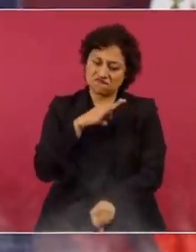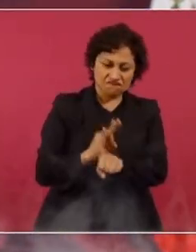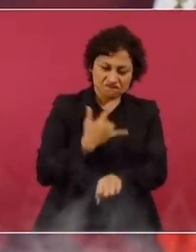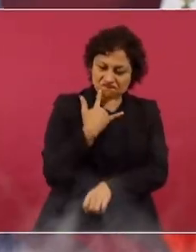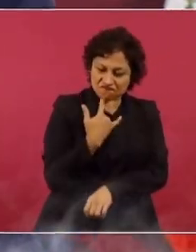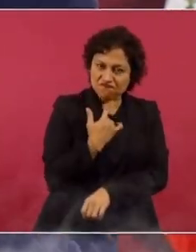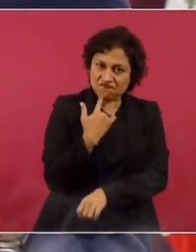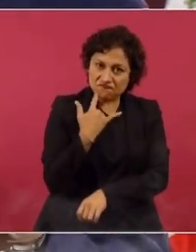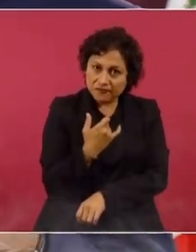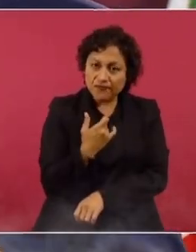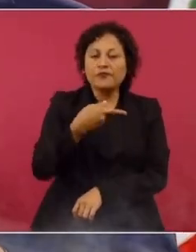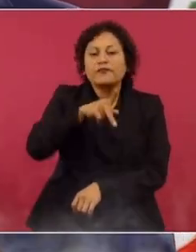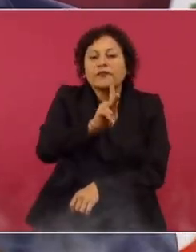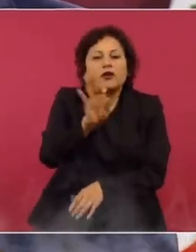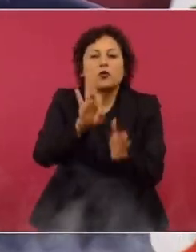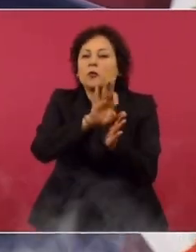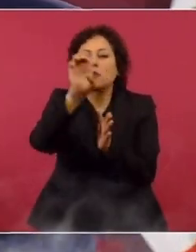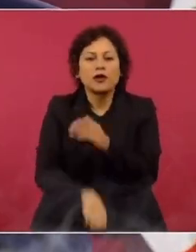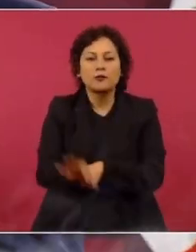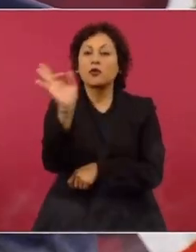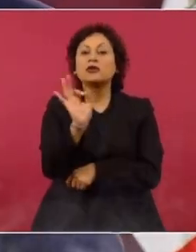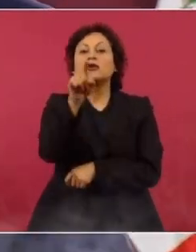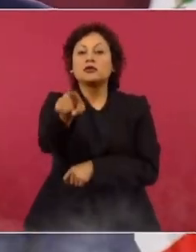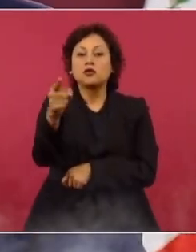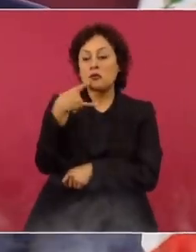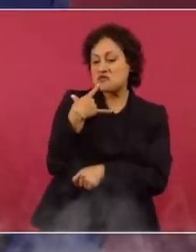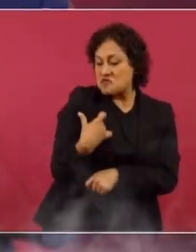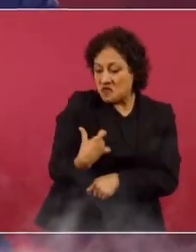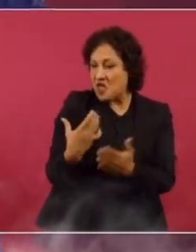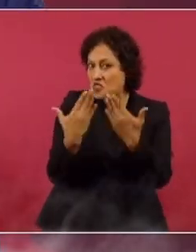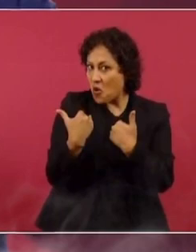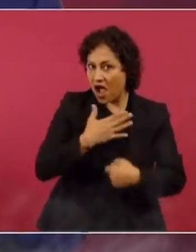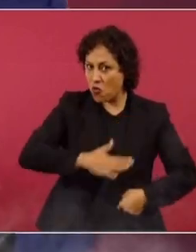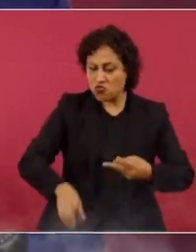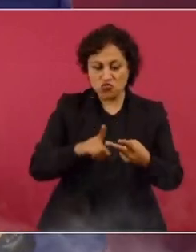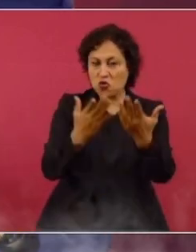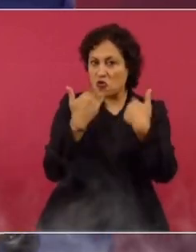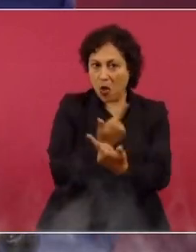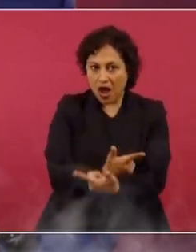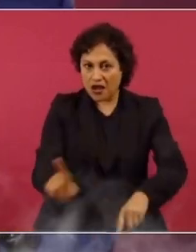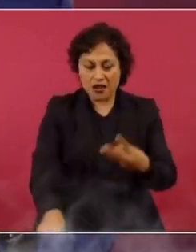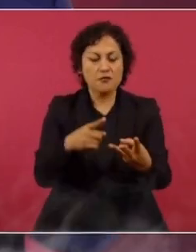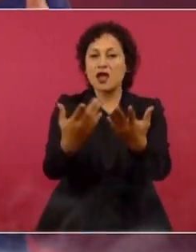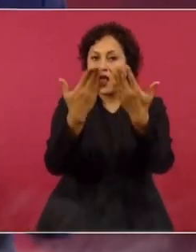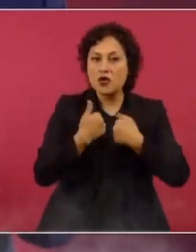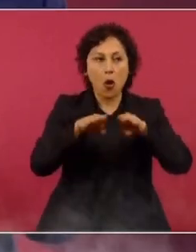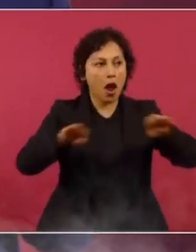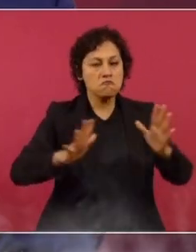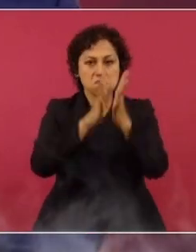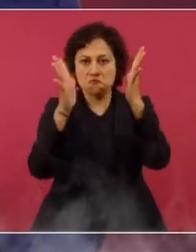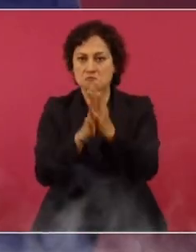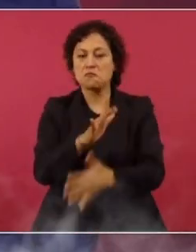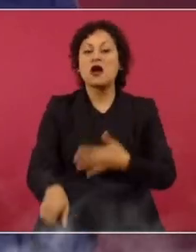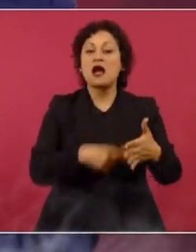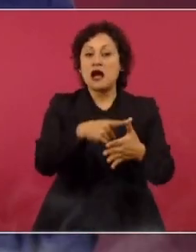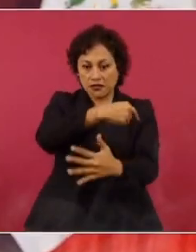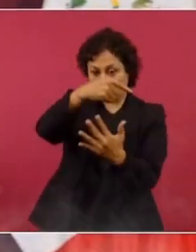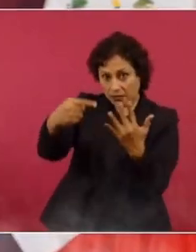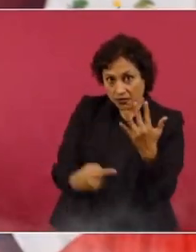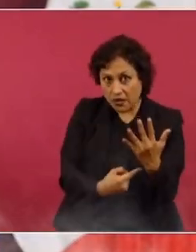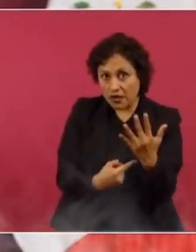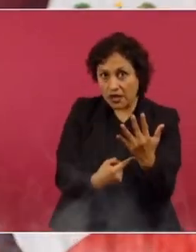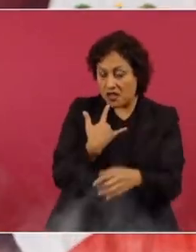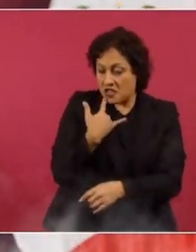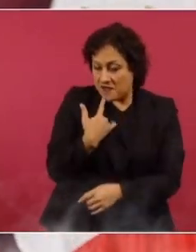por la justicia, si no se lucha por la libertad, si no se lucha por la democracia, si no se lucha por la soberanía,